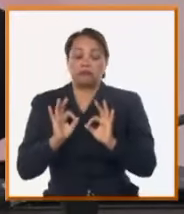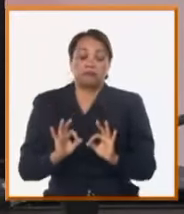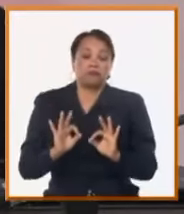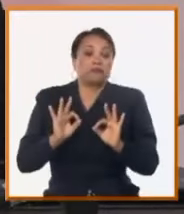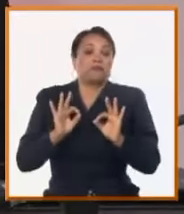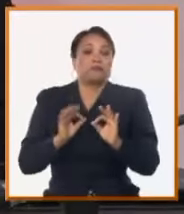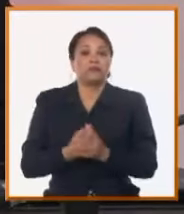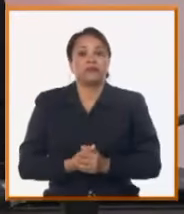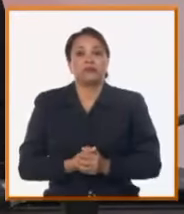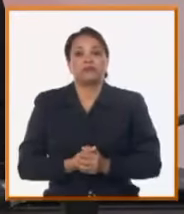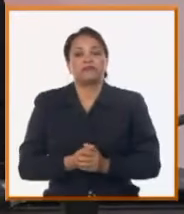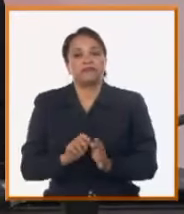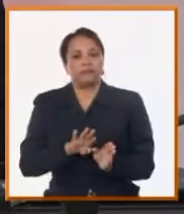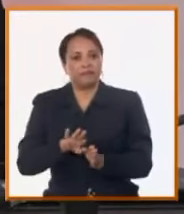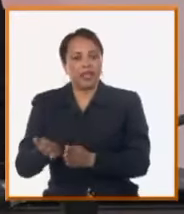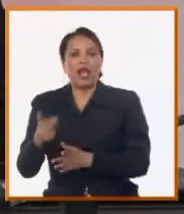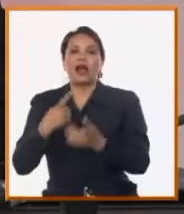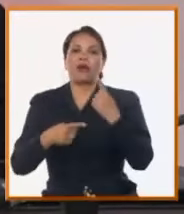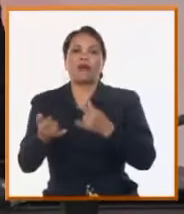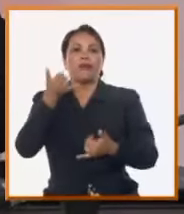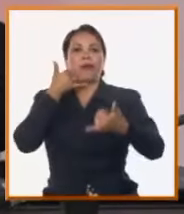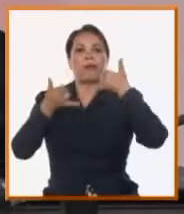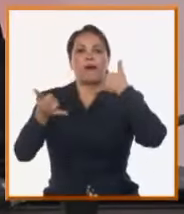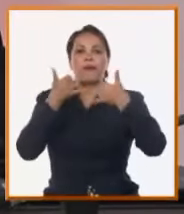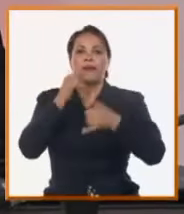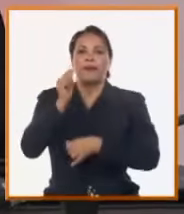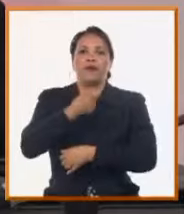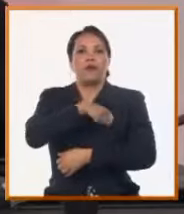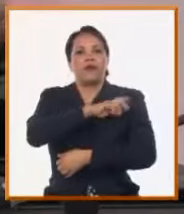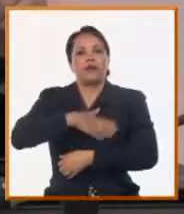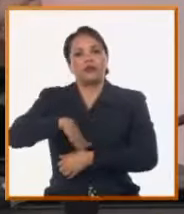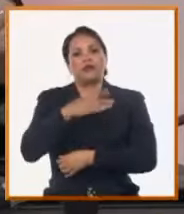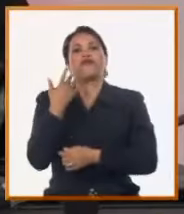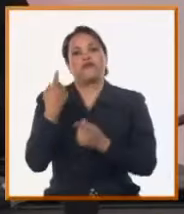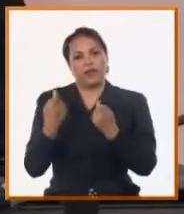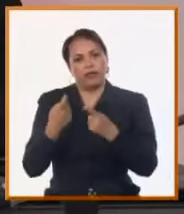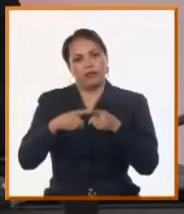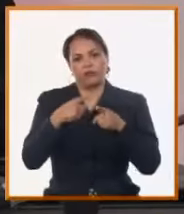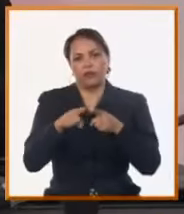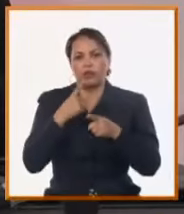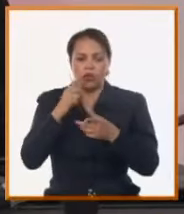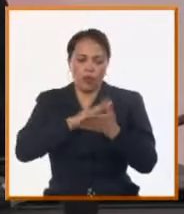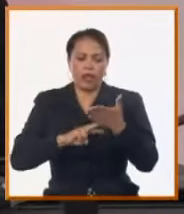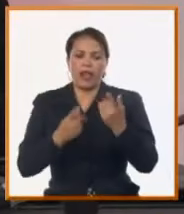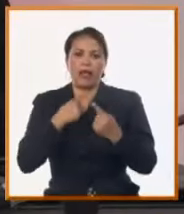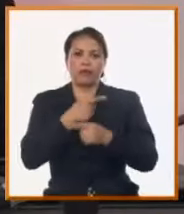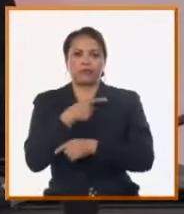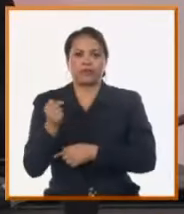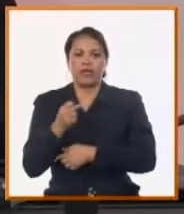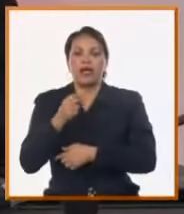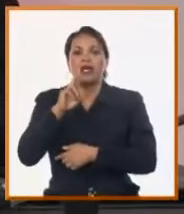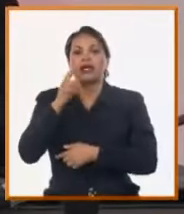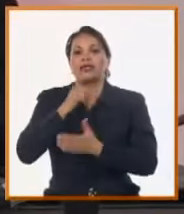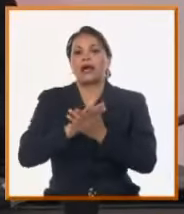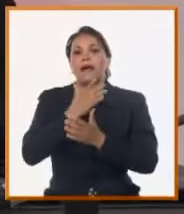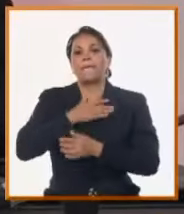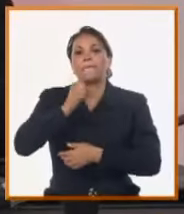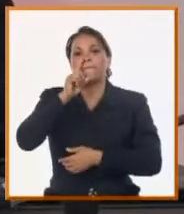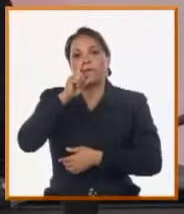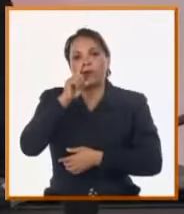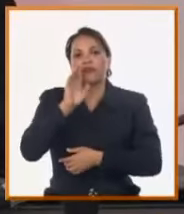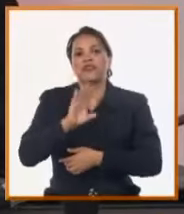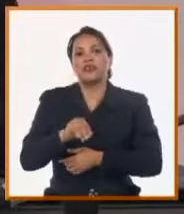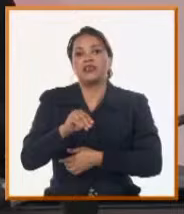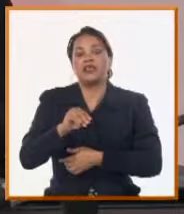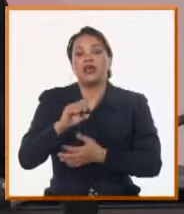Bueno, son algunas de las opiniones que llegaron a través de la vía telefónica. Hay otras opiniones más, leo rápido algunas. Ramón del Pino habla de que en